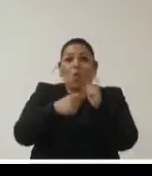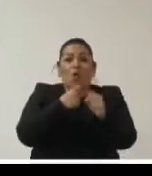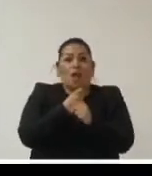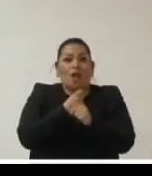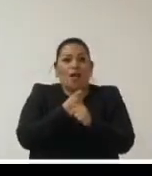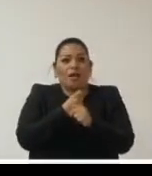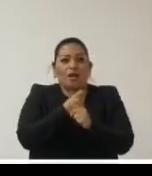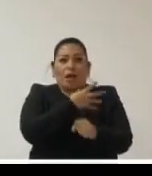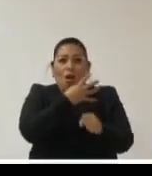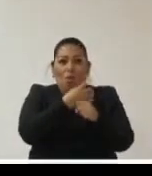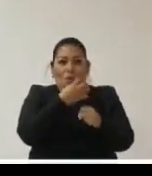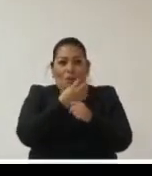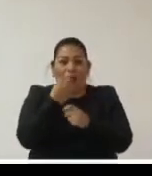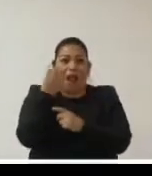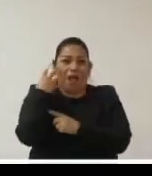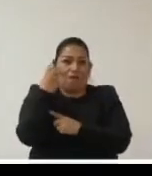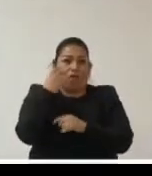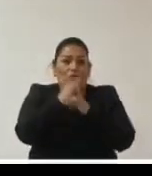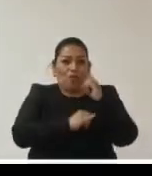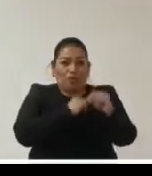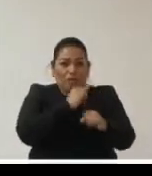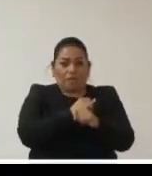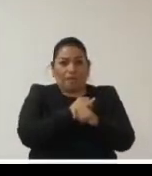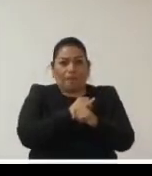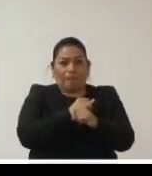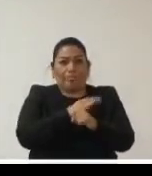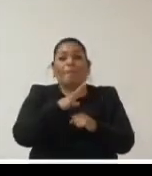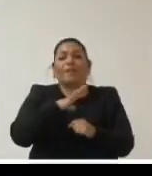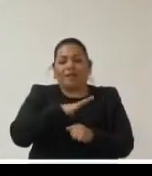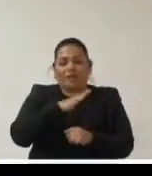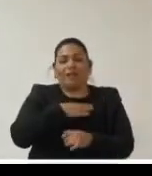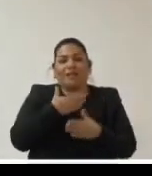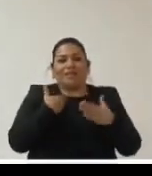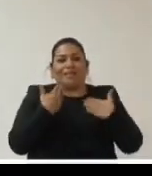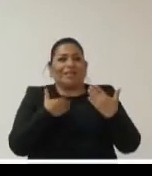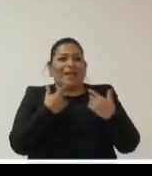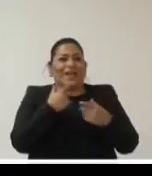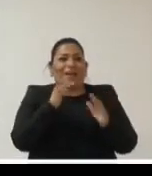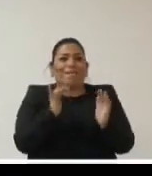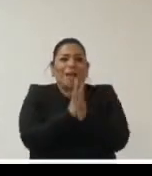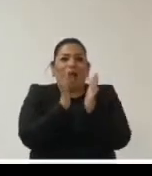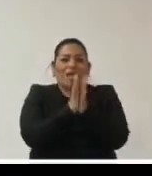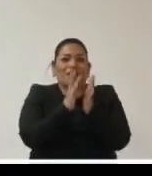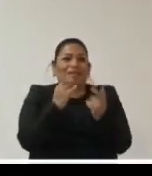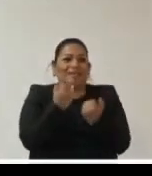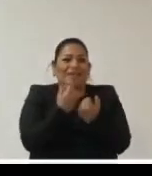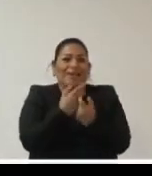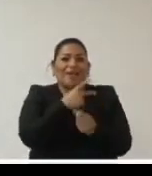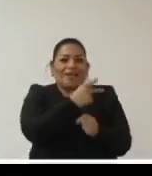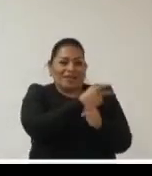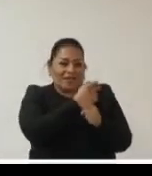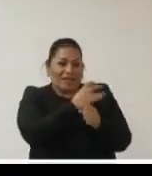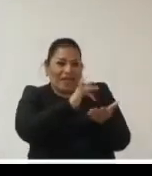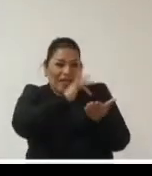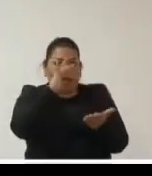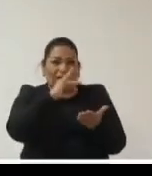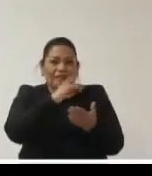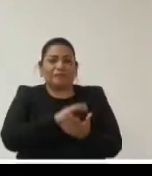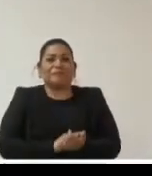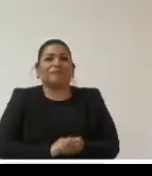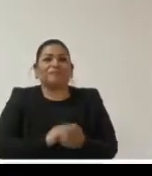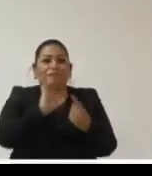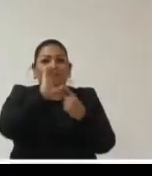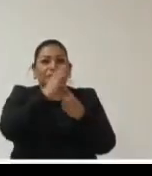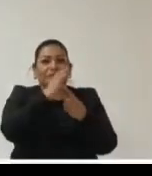durante la cuarta edición de este foro internacional tuve el agrado de participar gracias a la invitación que me hicieron las y los